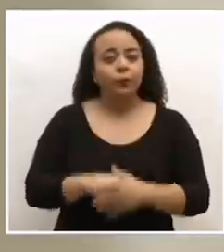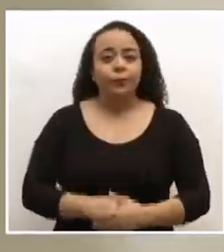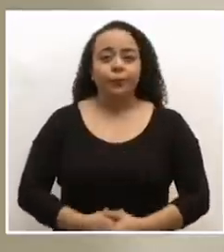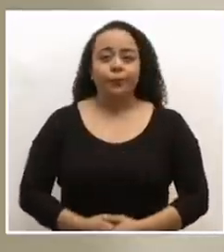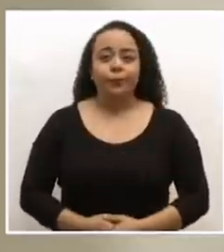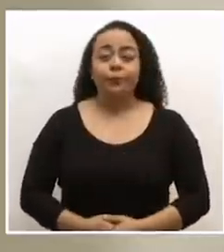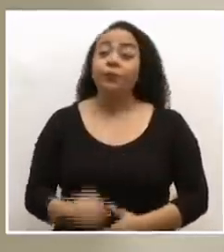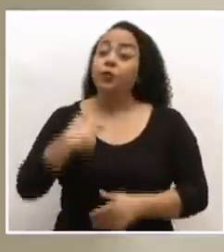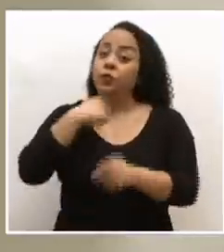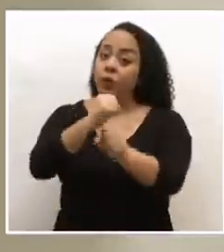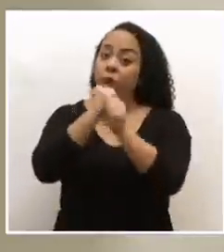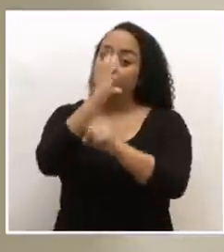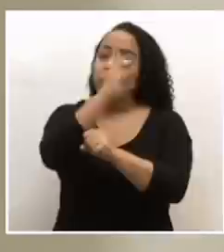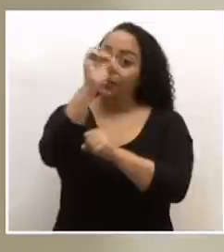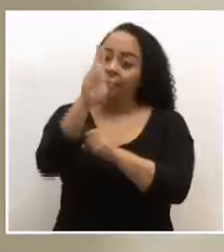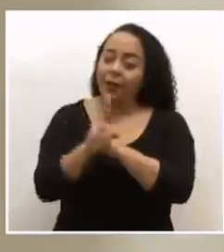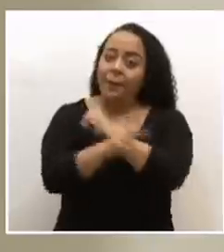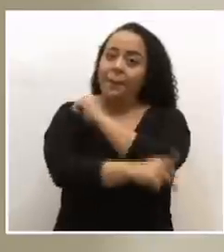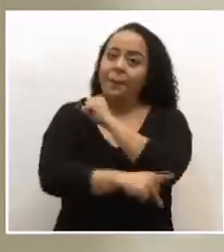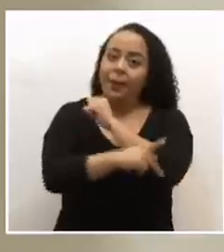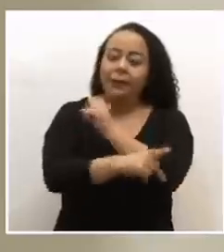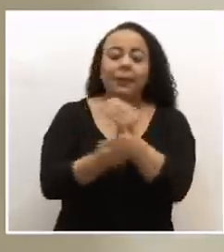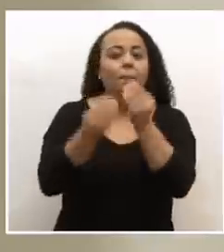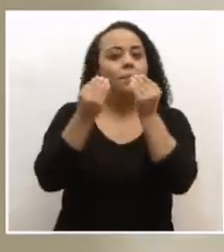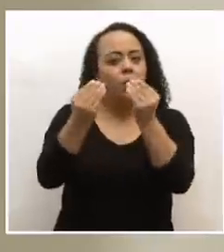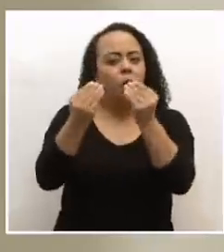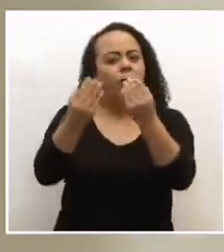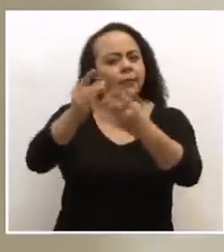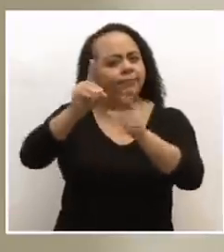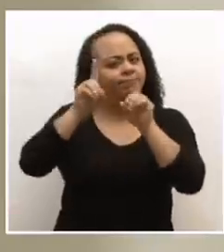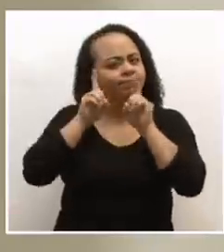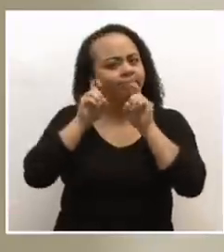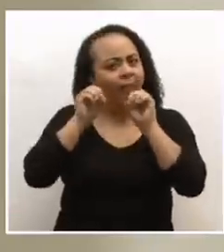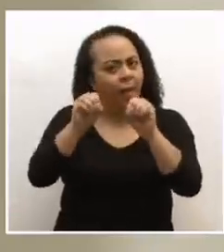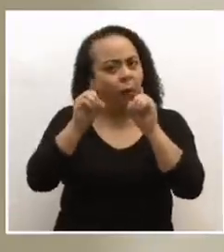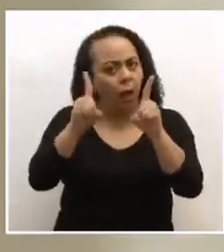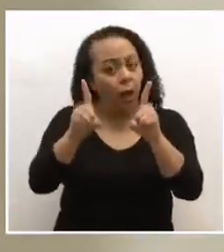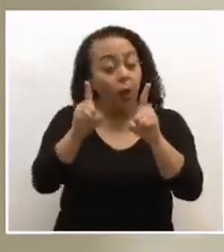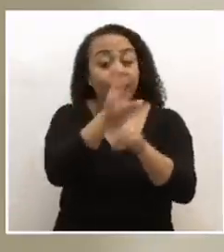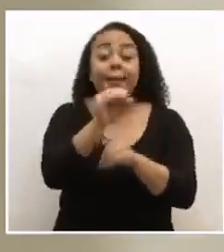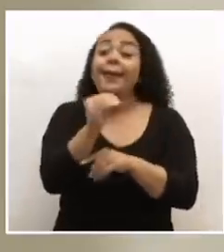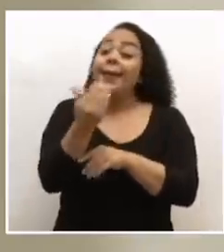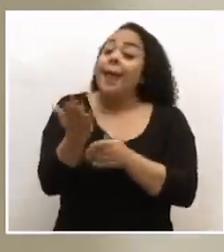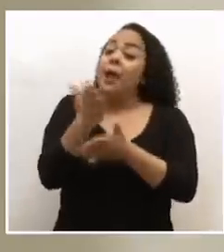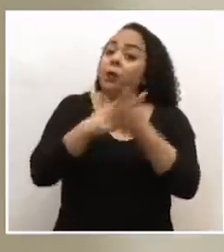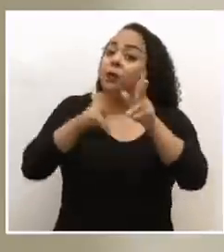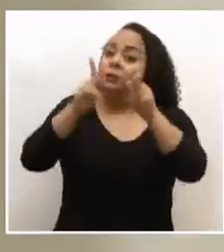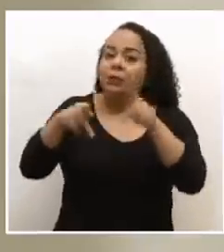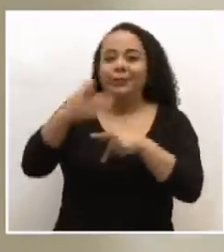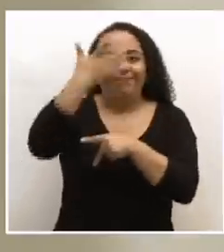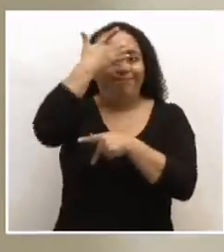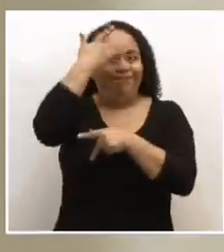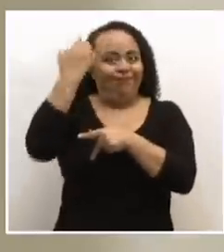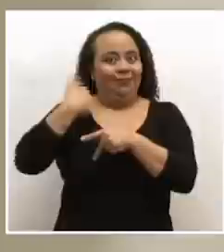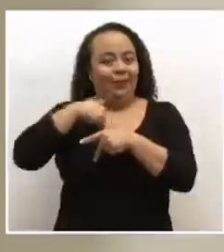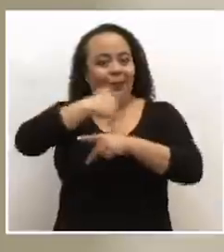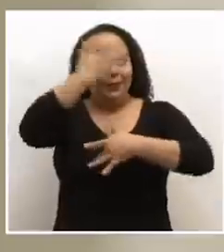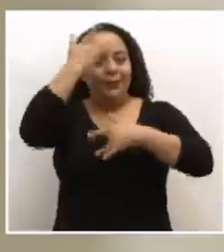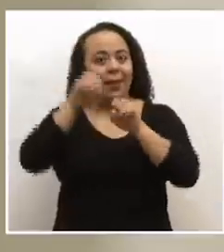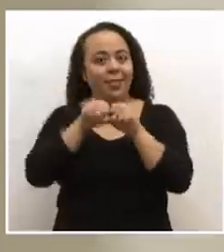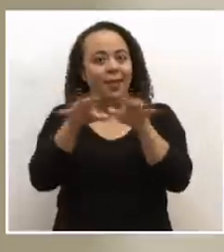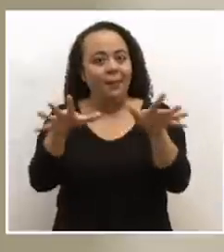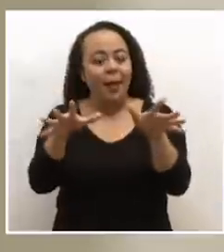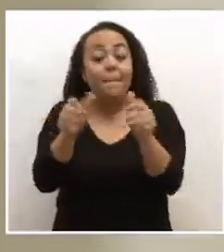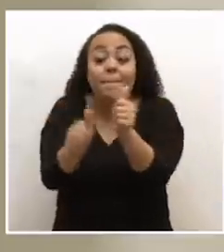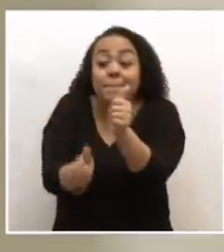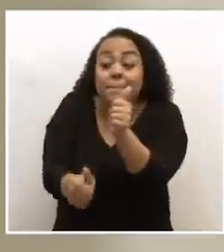Yo estoy seguro que Costa Rica es un país suficientemente educado. Y si bien es cierto, hay personas que se les olvidó que estábamos en pandemia, la gran